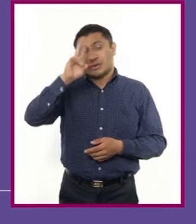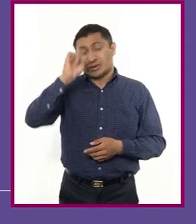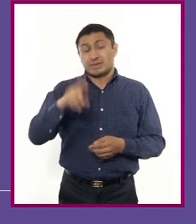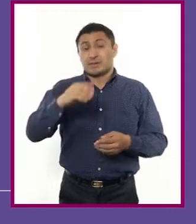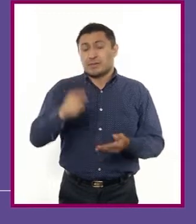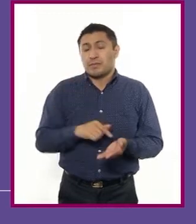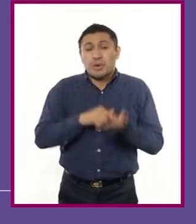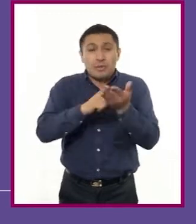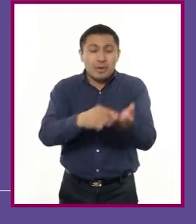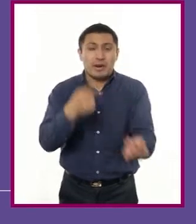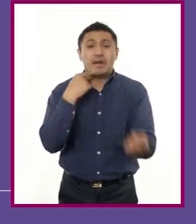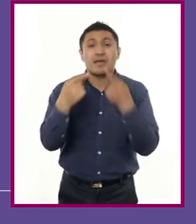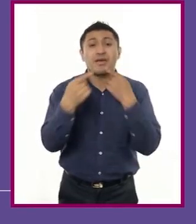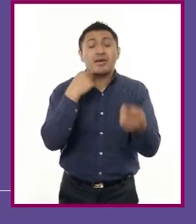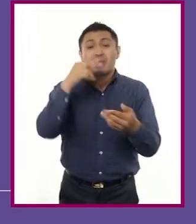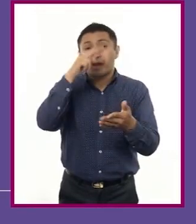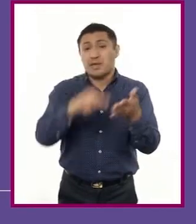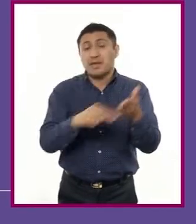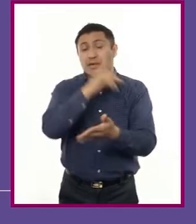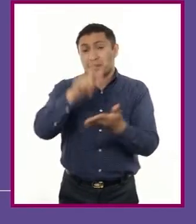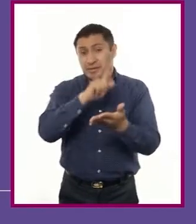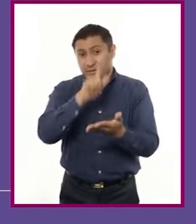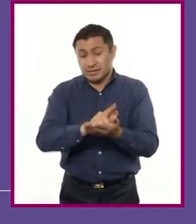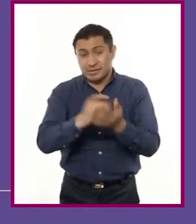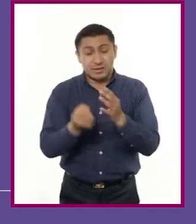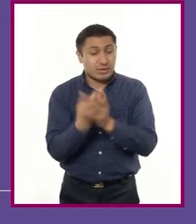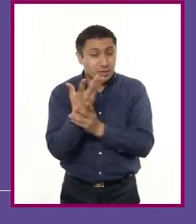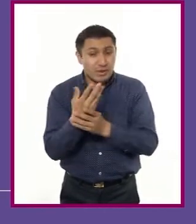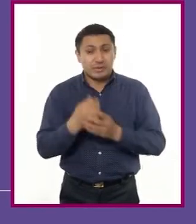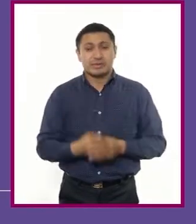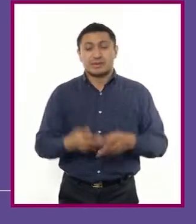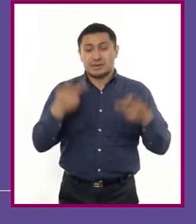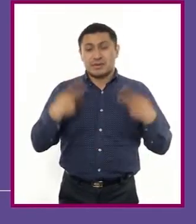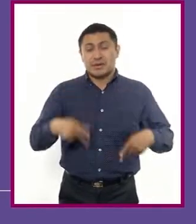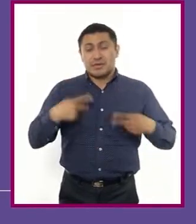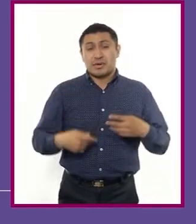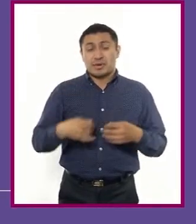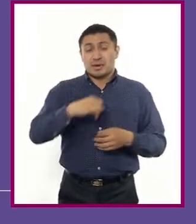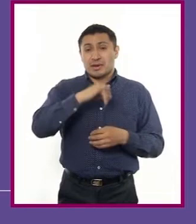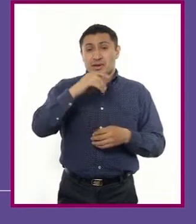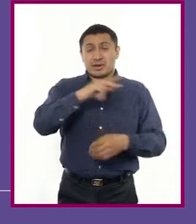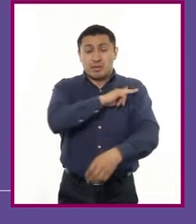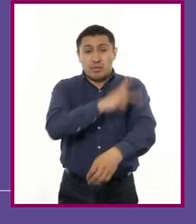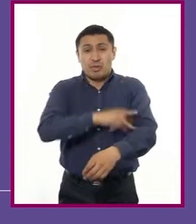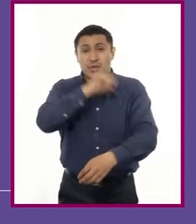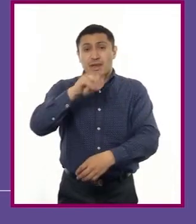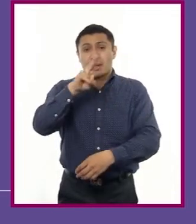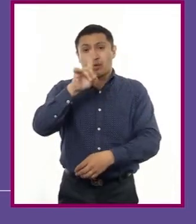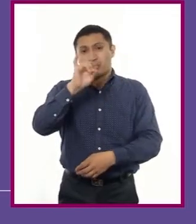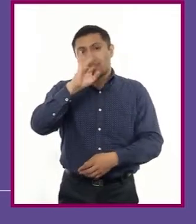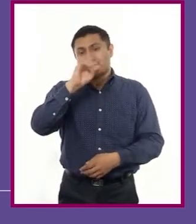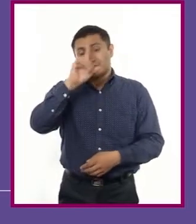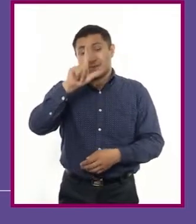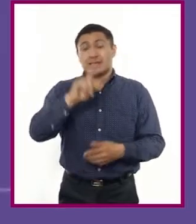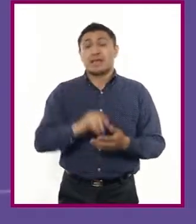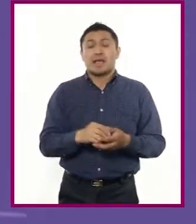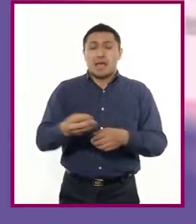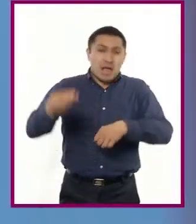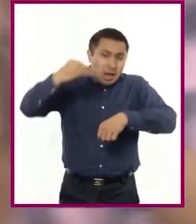y aprobar las leyes. B. Funcionarios del Poder Judicial, resolver controversias mediante la aplicación de la ley.